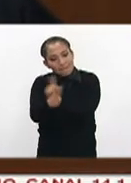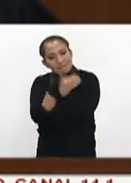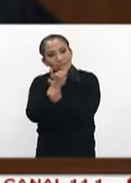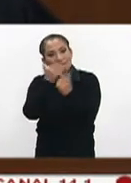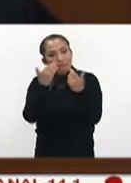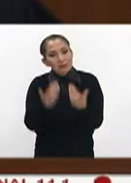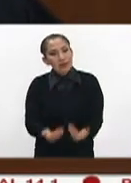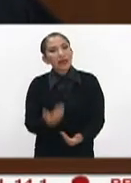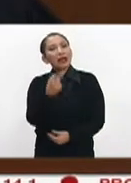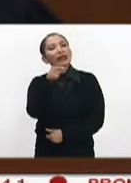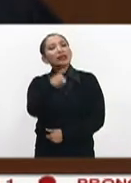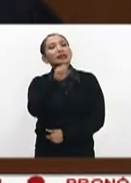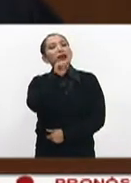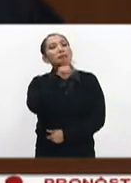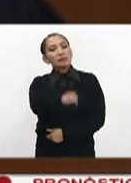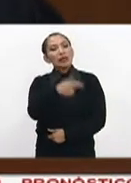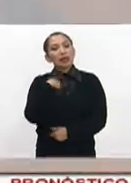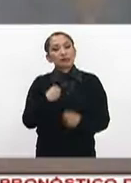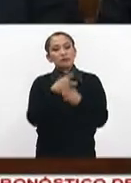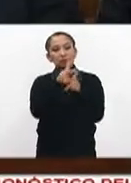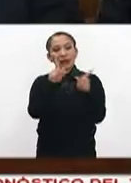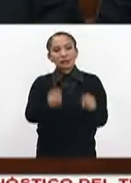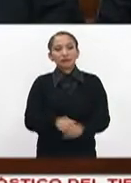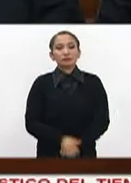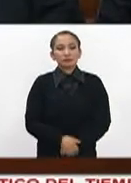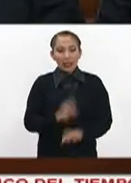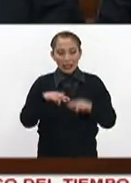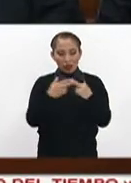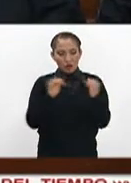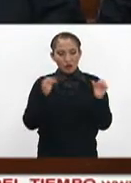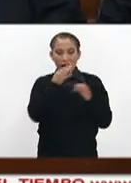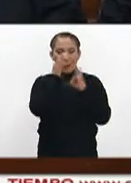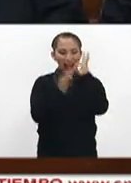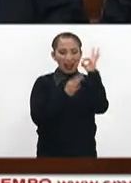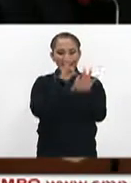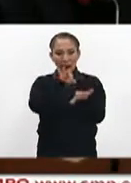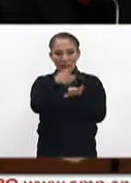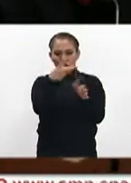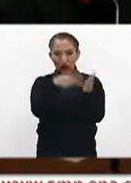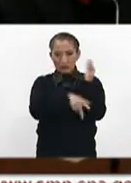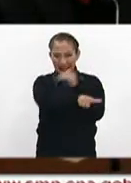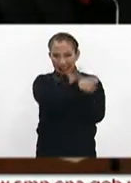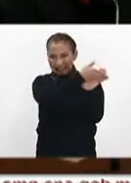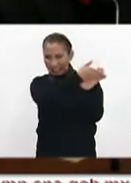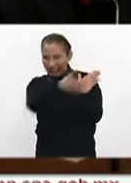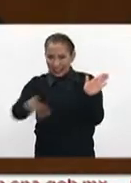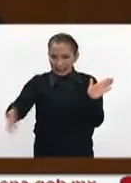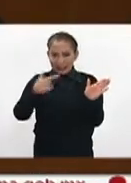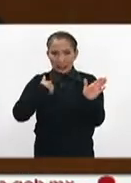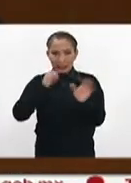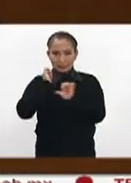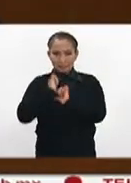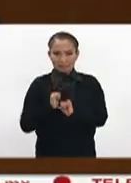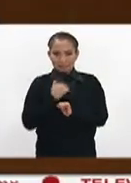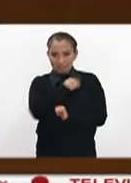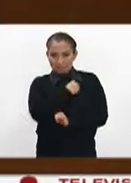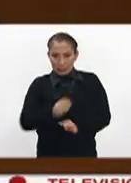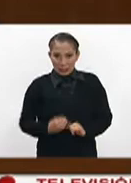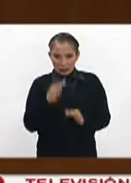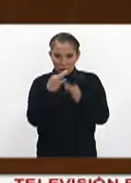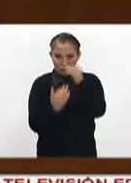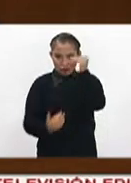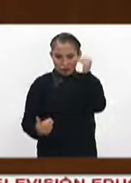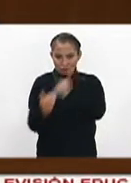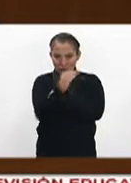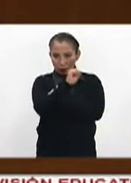y mejor aún, permite la paz. Al rendir su informe anual de labores 2017, el ministro presidente de la Corte